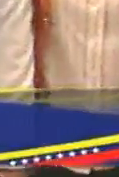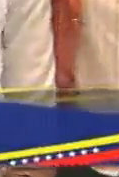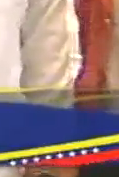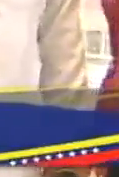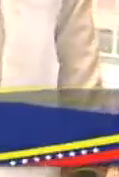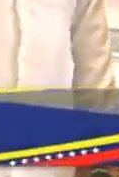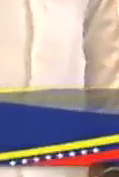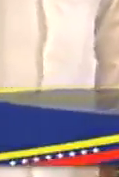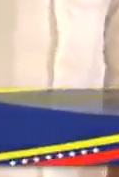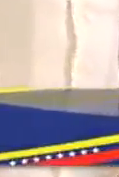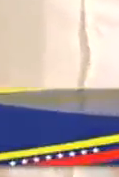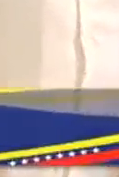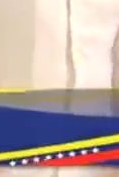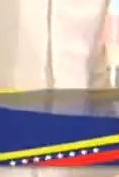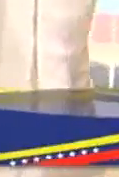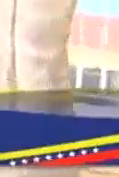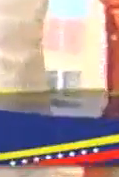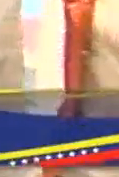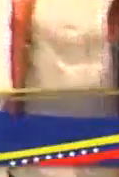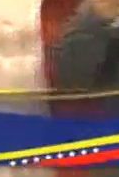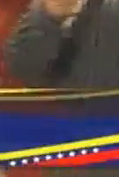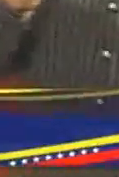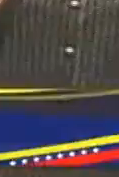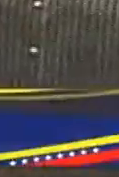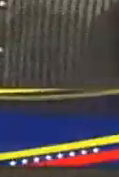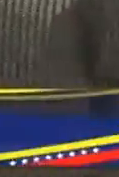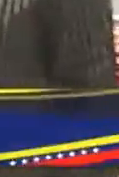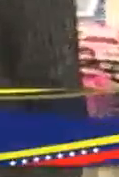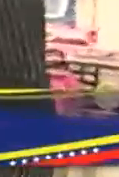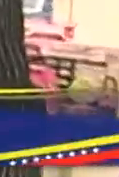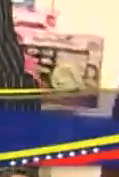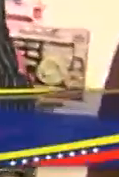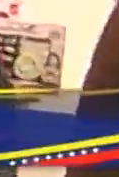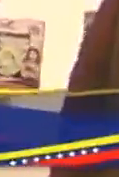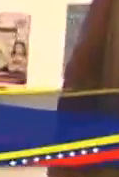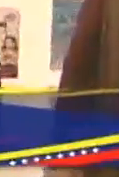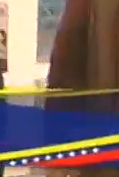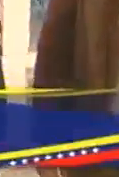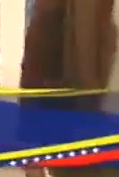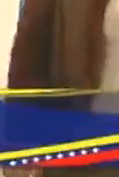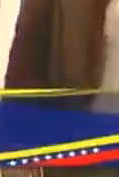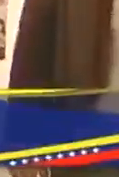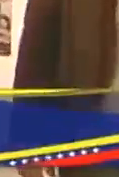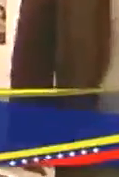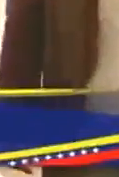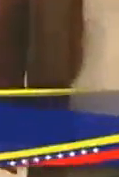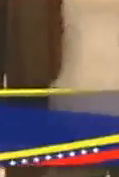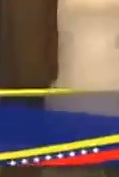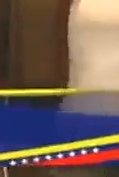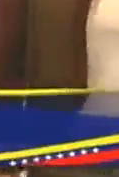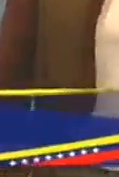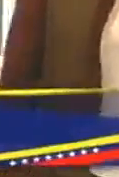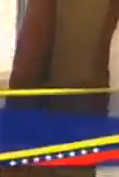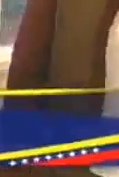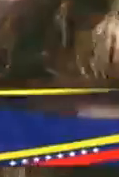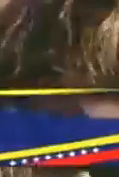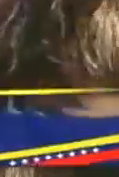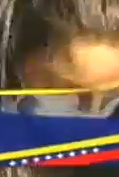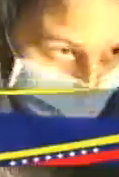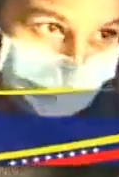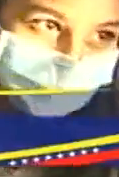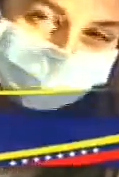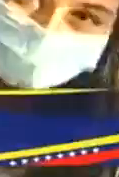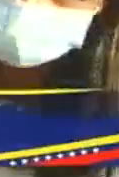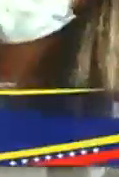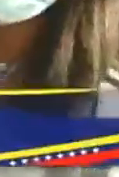a nivel nacional quisiéramos también escuchar la opinión presidente como esto es un conversatorio de nuestro ministro